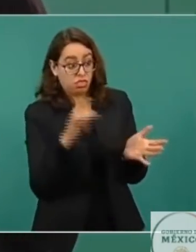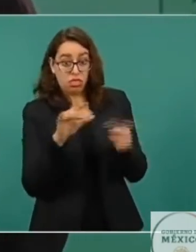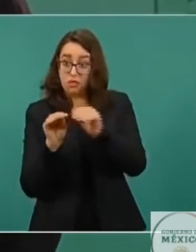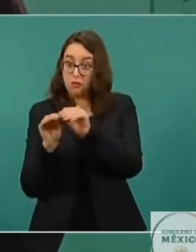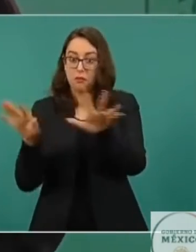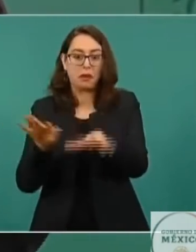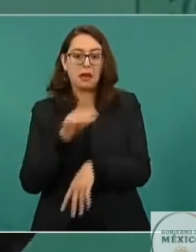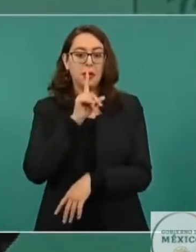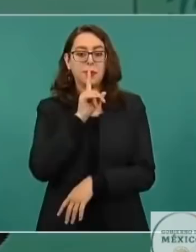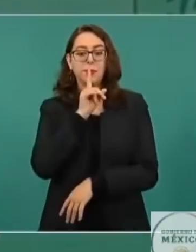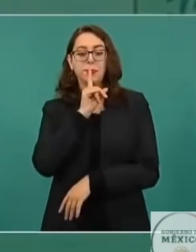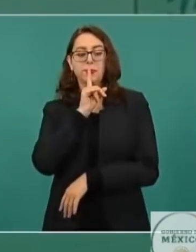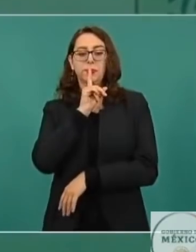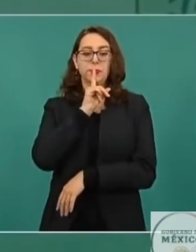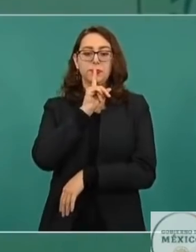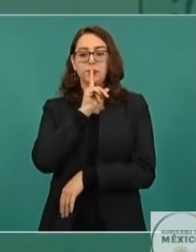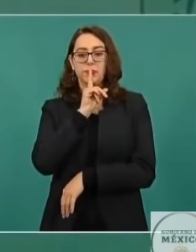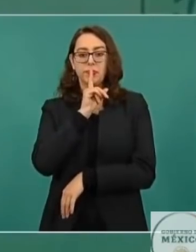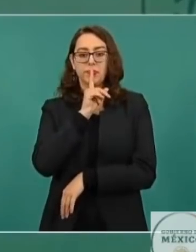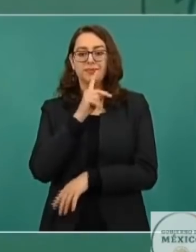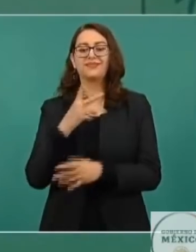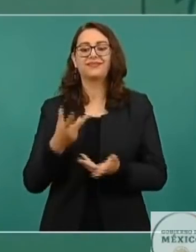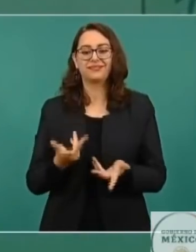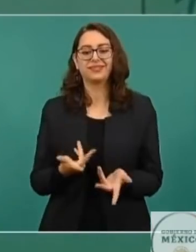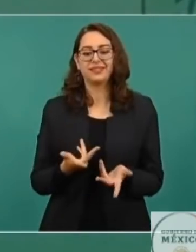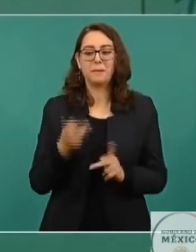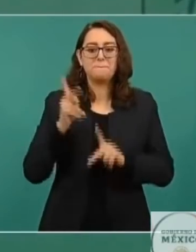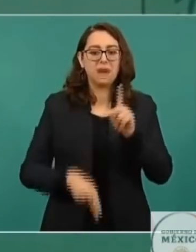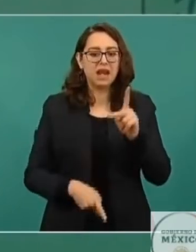Por eso no hay que